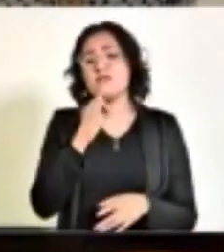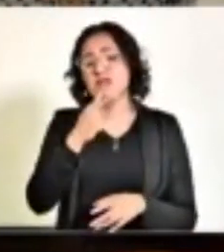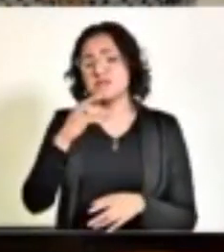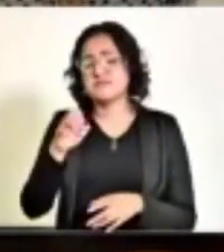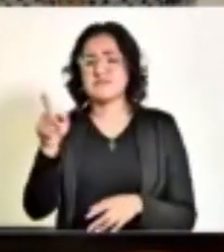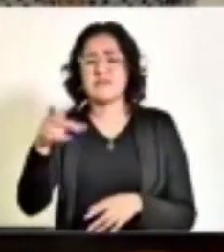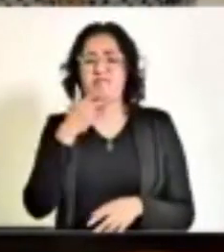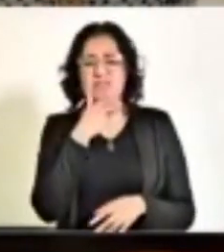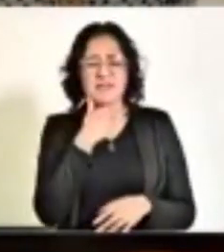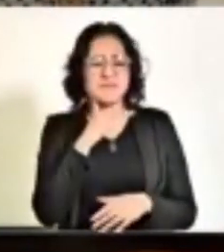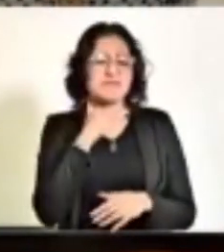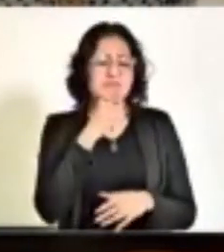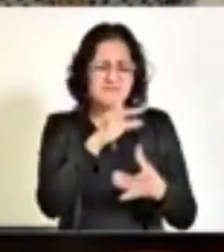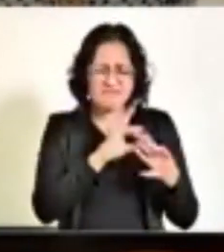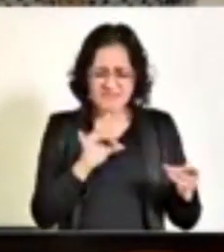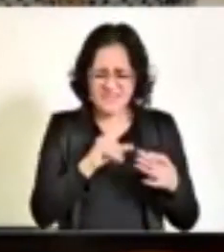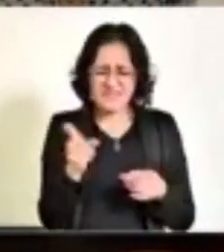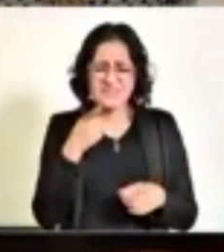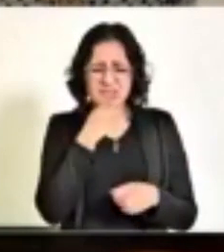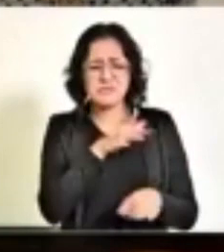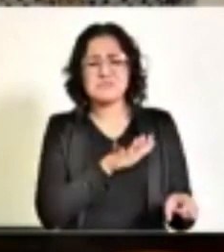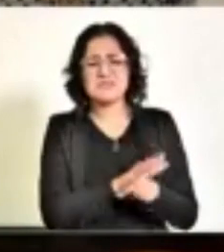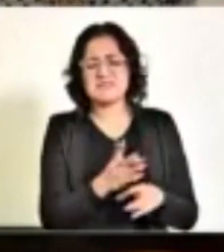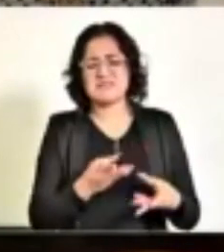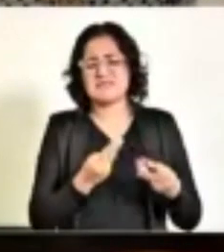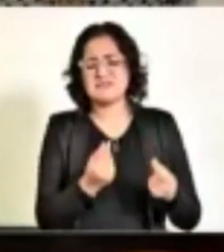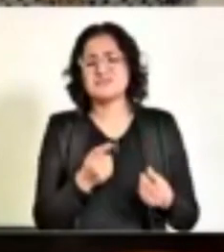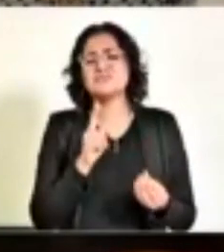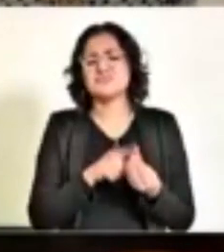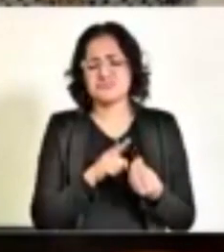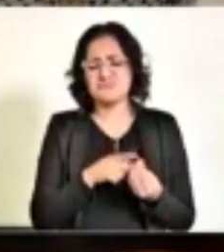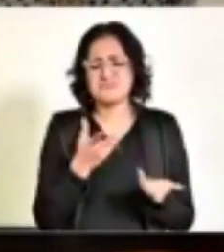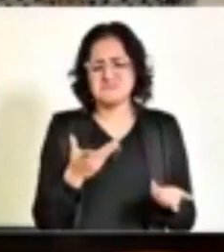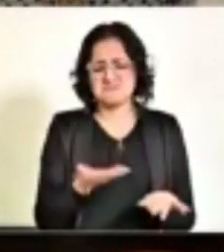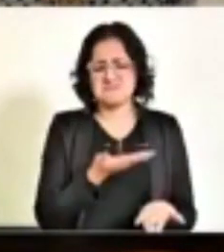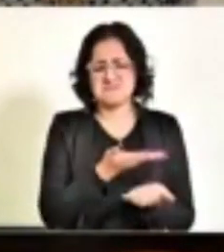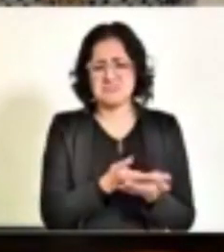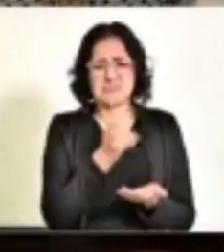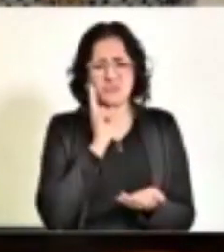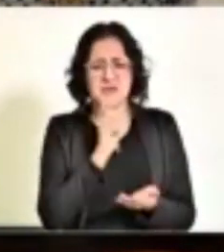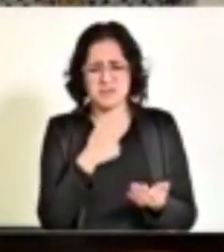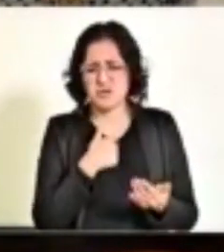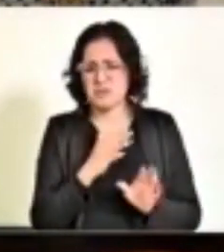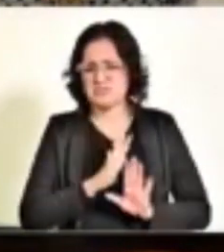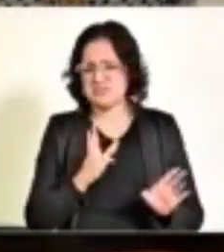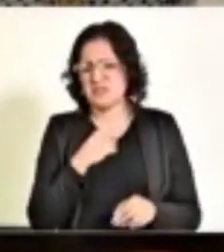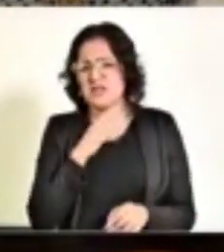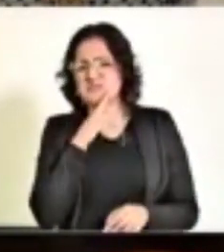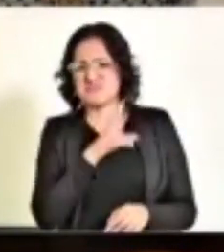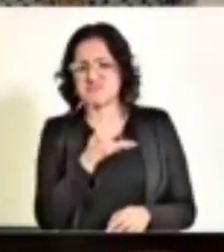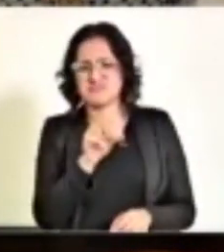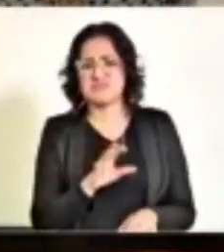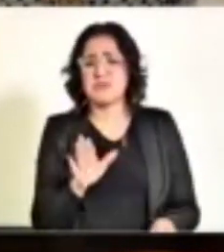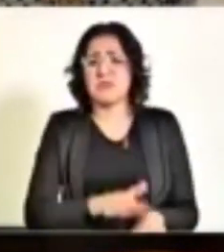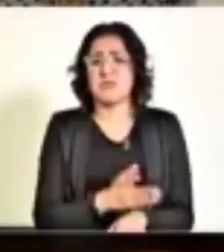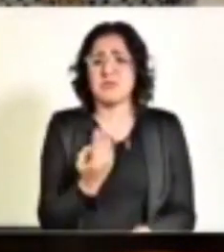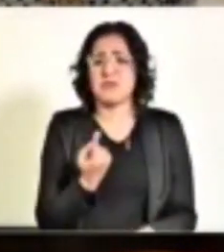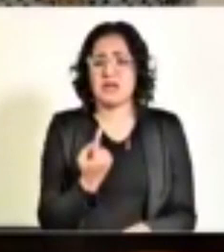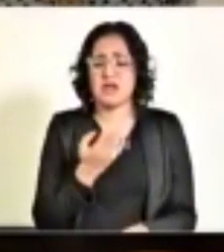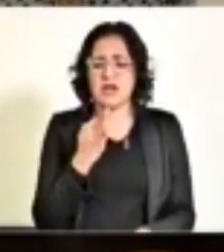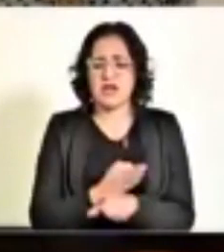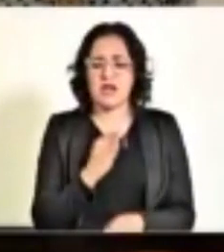que explique en qué gastó los recursos públicos y no entiendo por qué tienen su poder